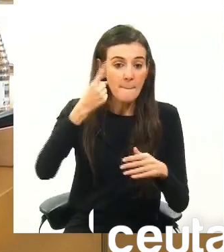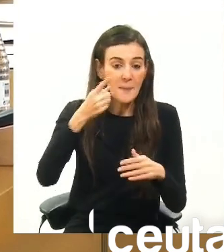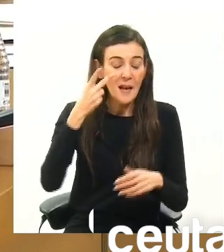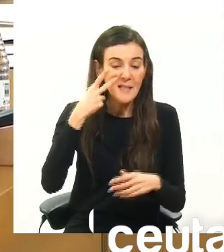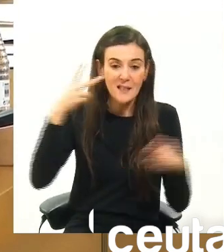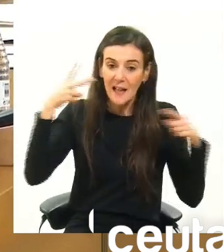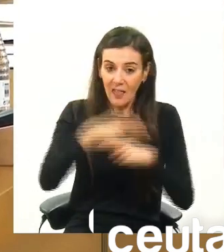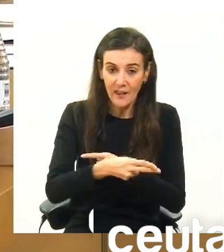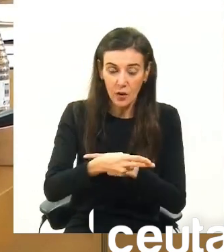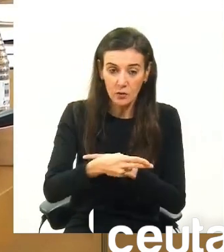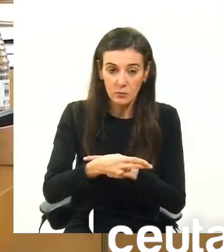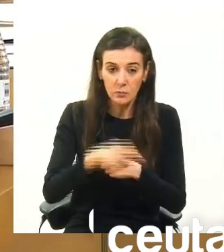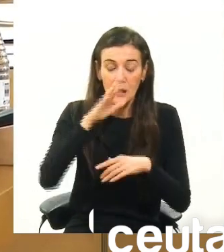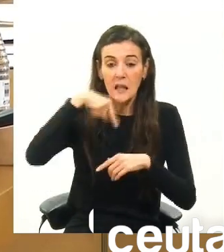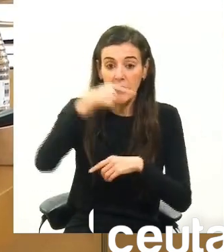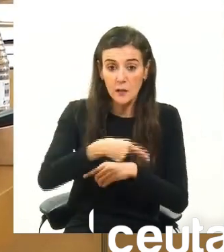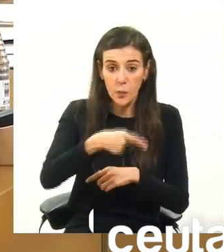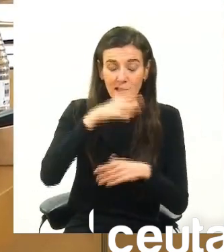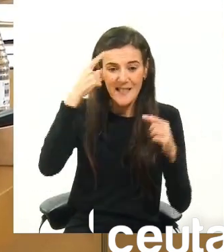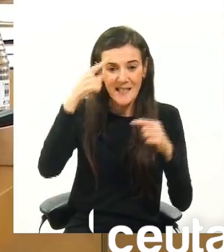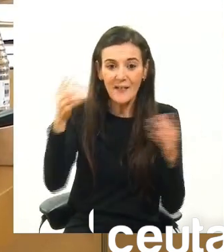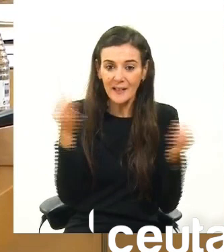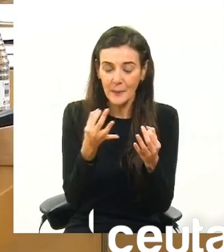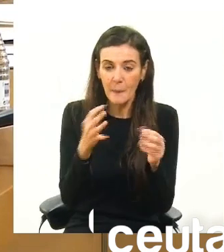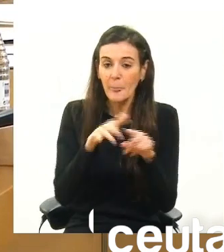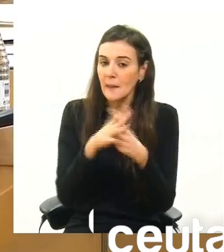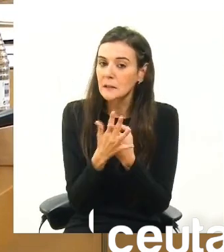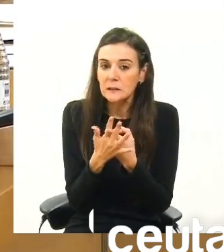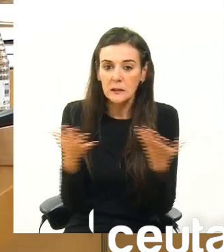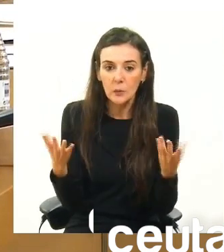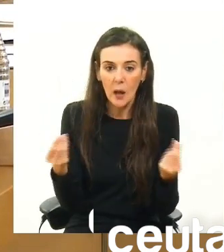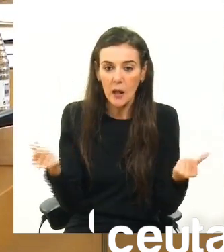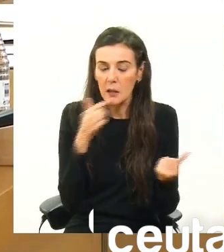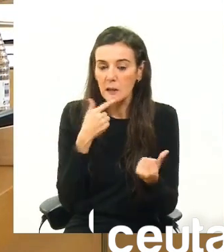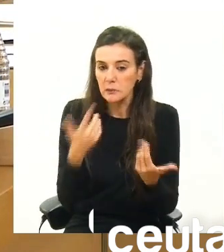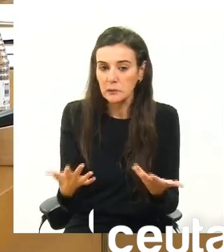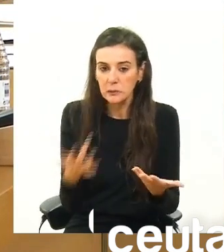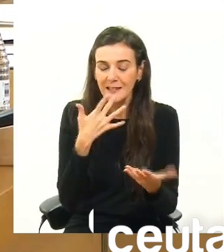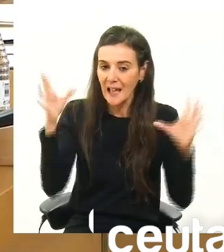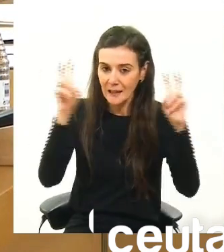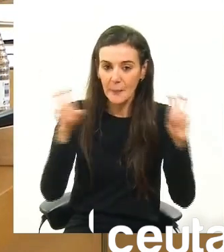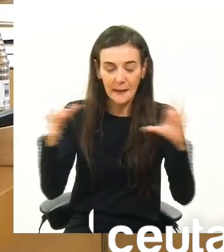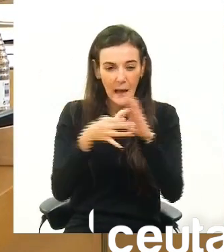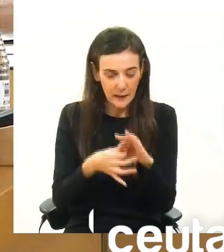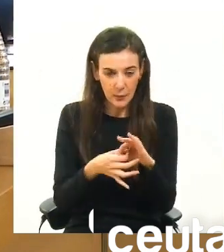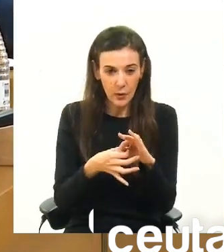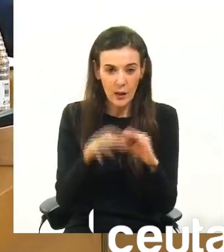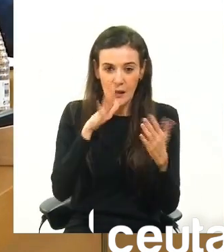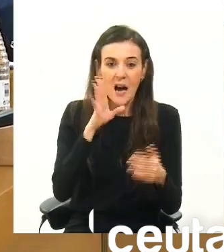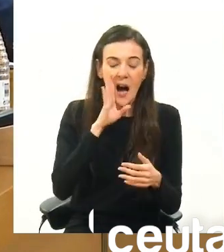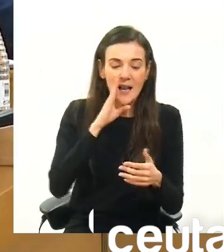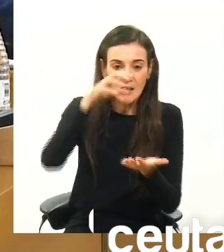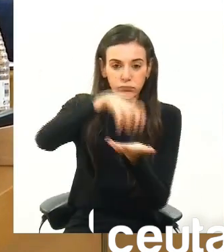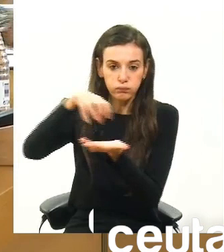inicial y nada más se ha sabido de lo relativo a esa